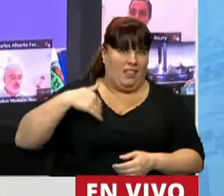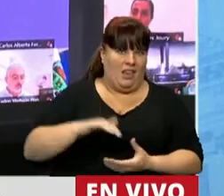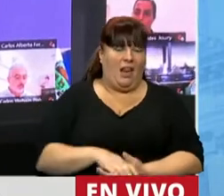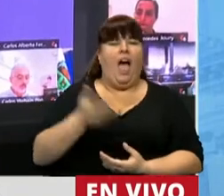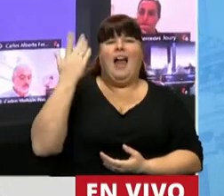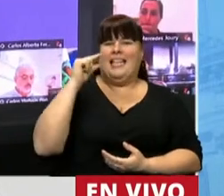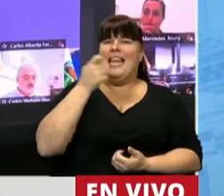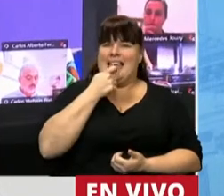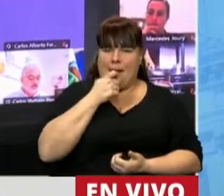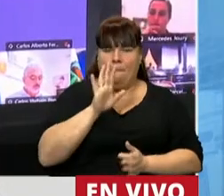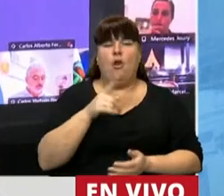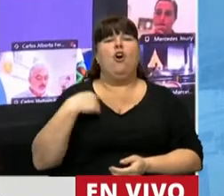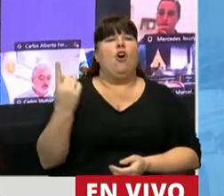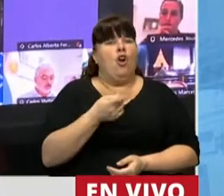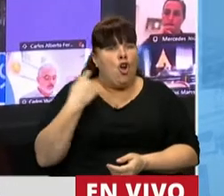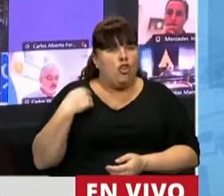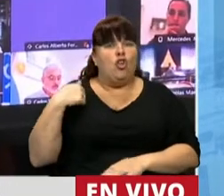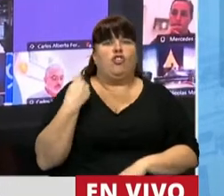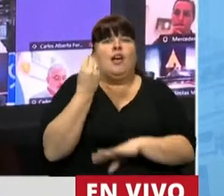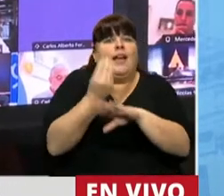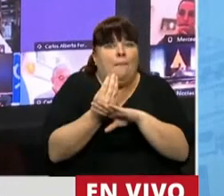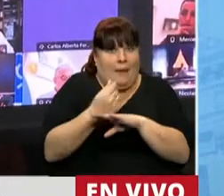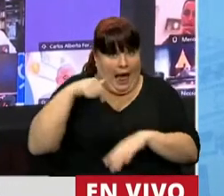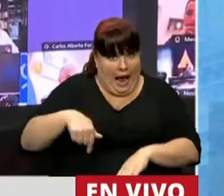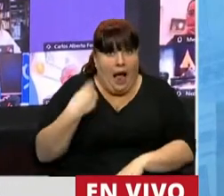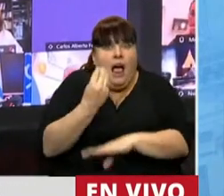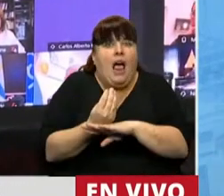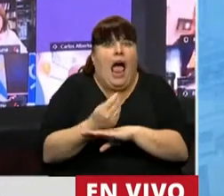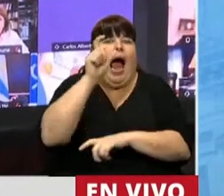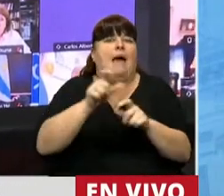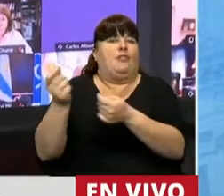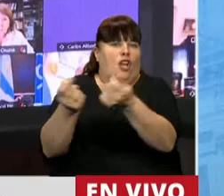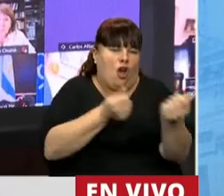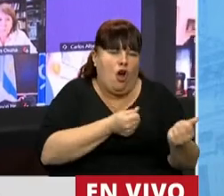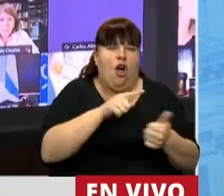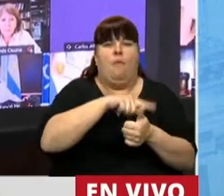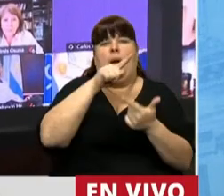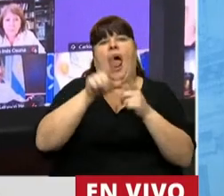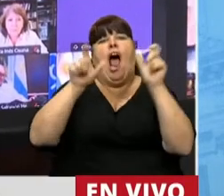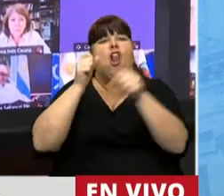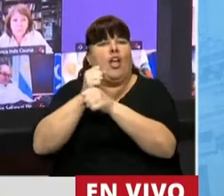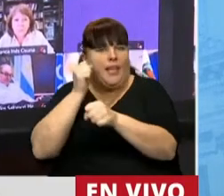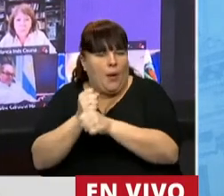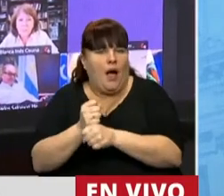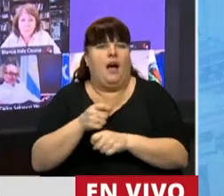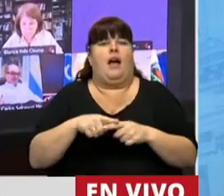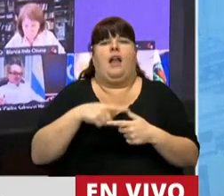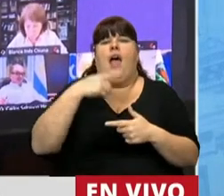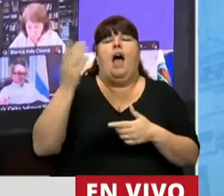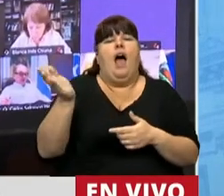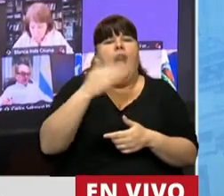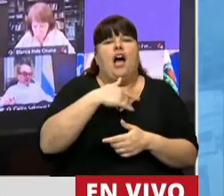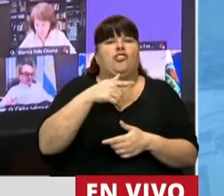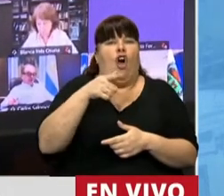daba algunos ejemplos. Nosotros venimos a representar acá a los consumidores, a los trabajadores, a aquellos